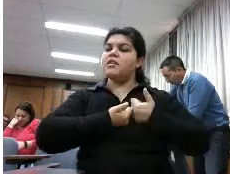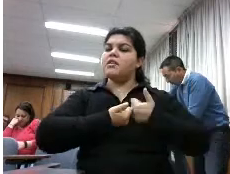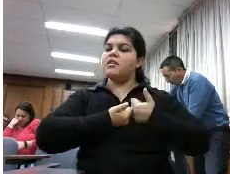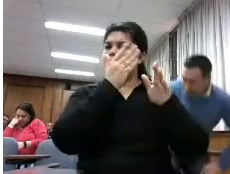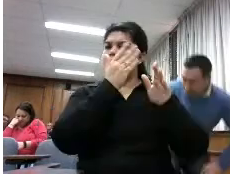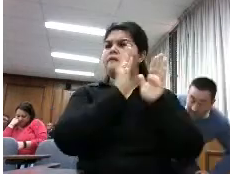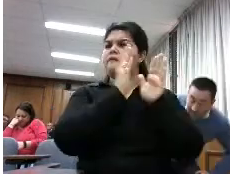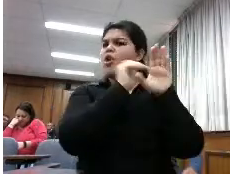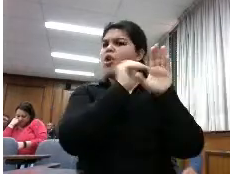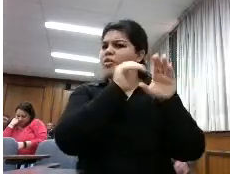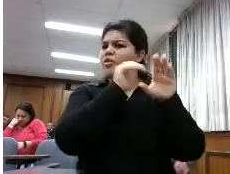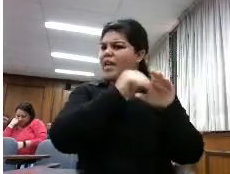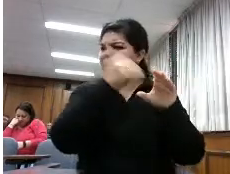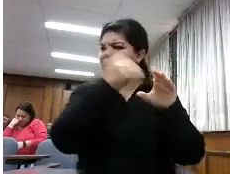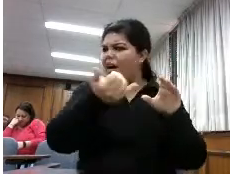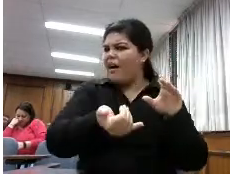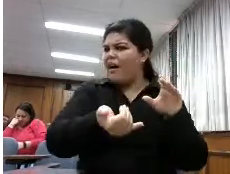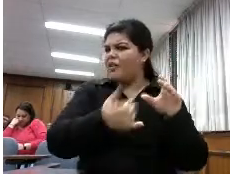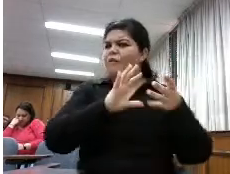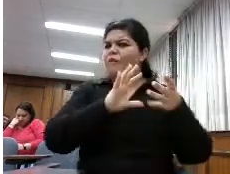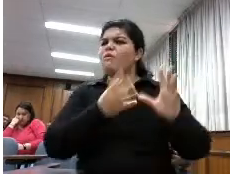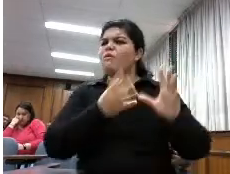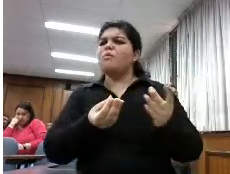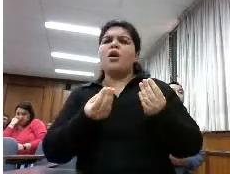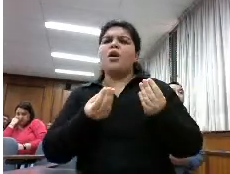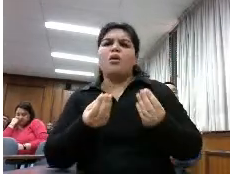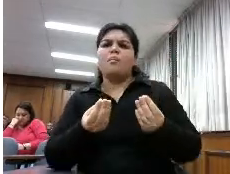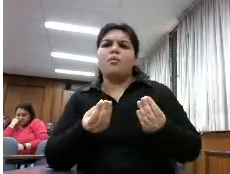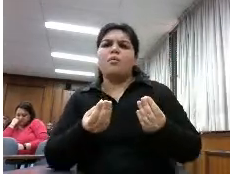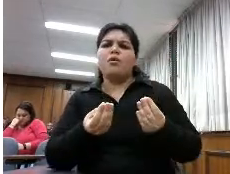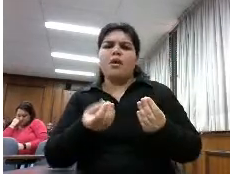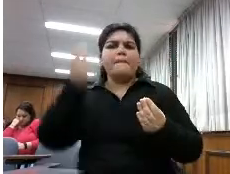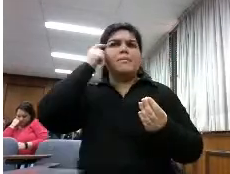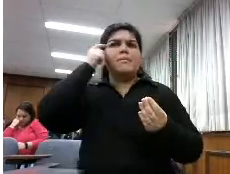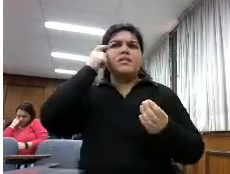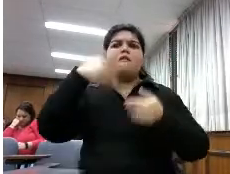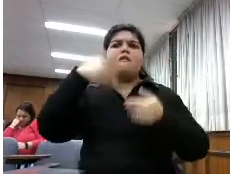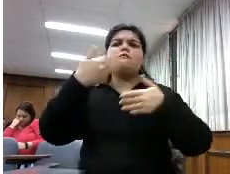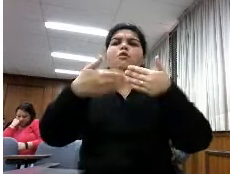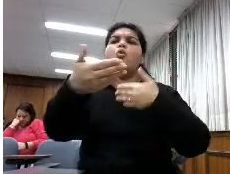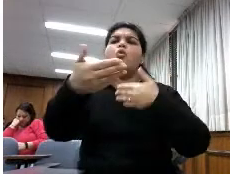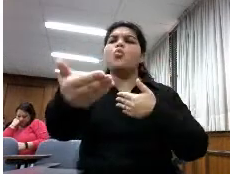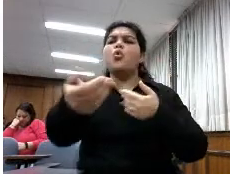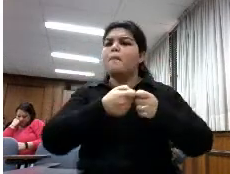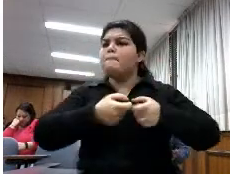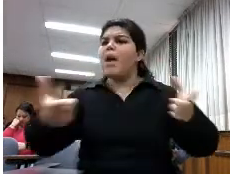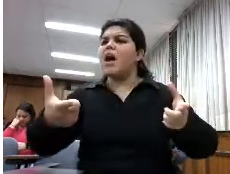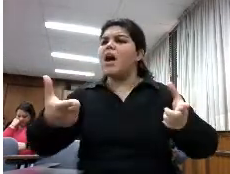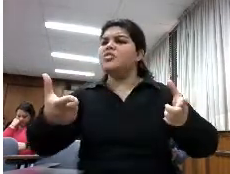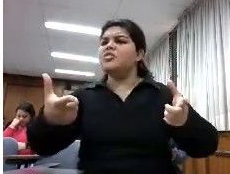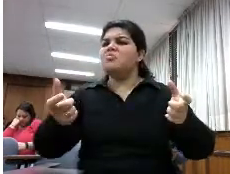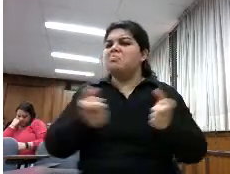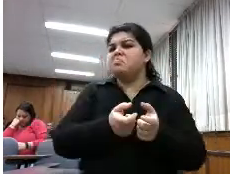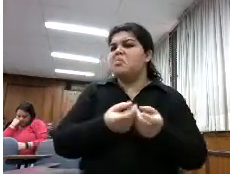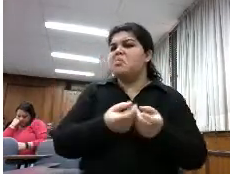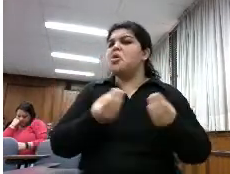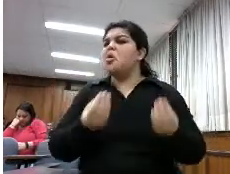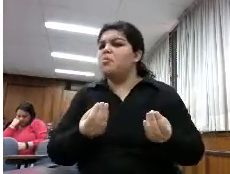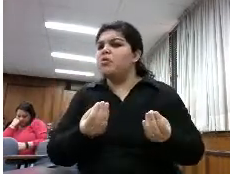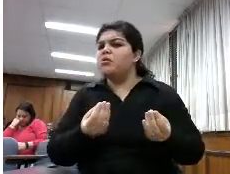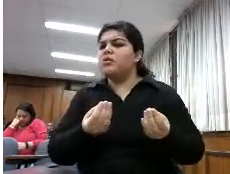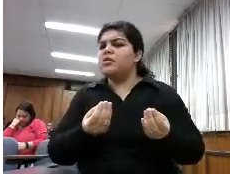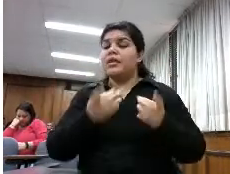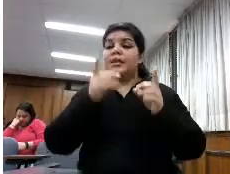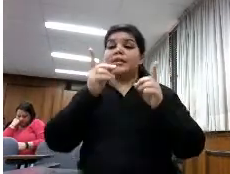qué medida si consideraban que aquello iba a crecer si consideraban también que disponían de